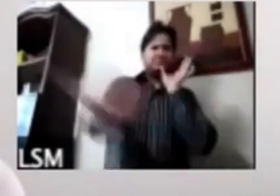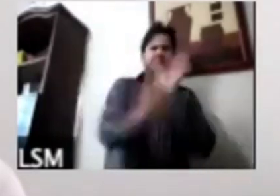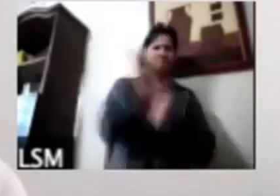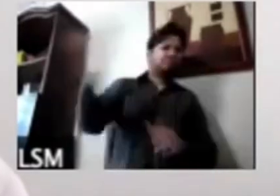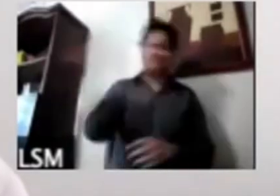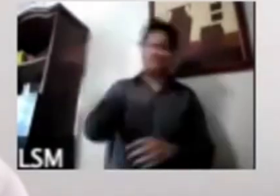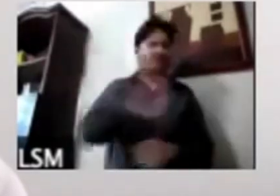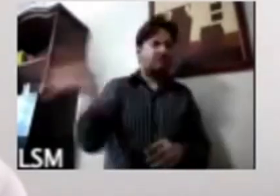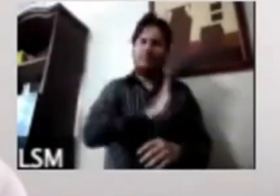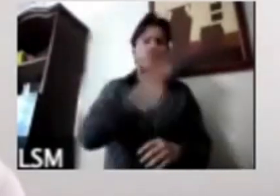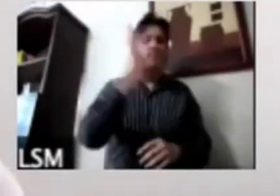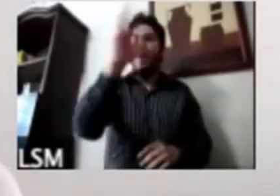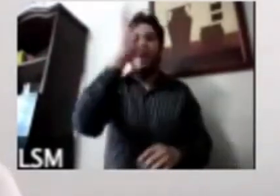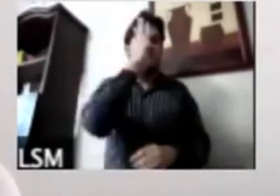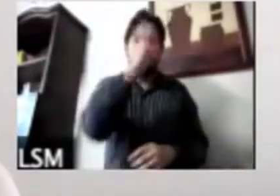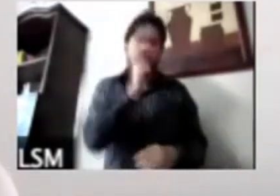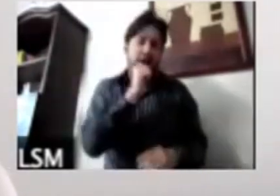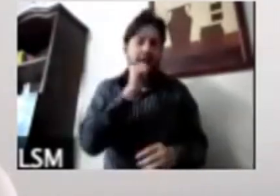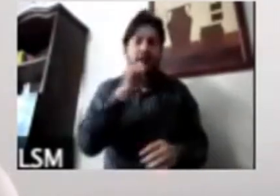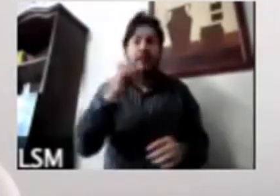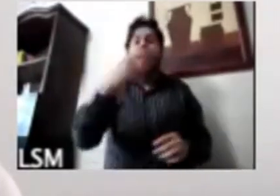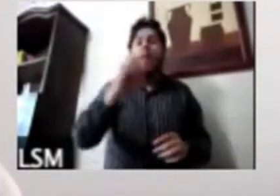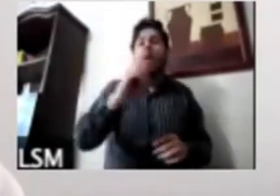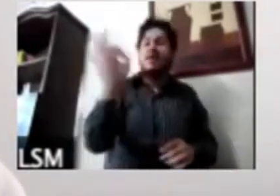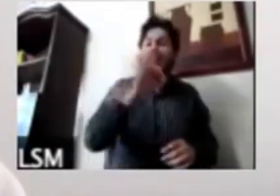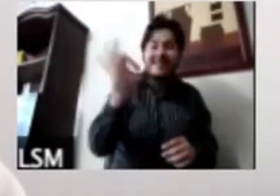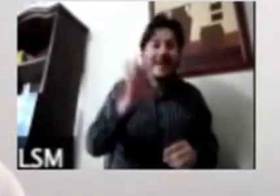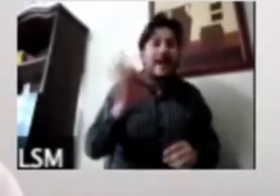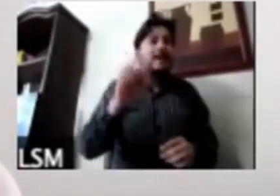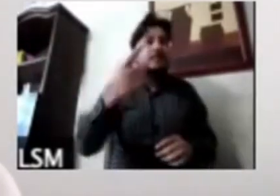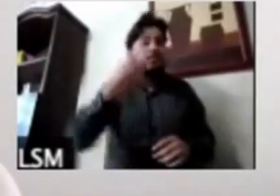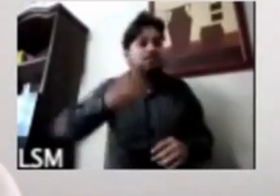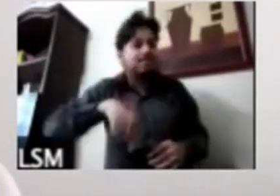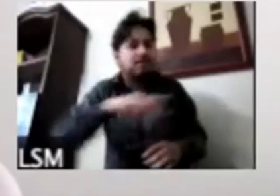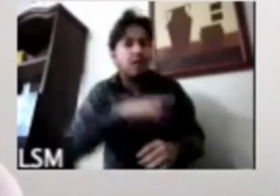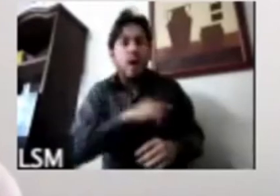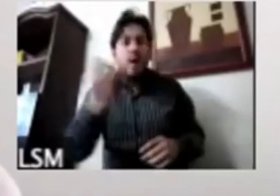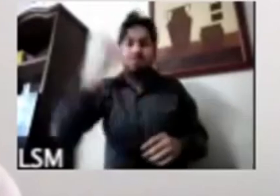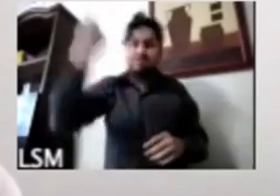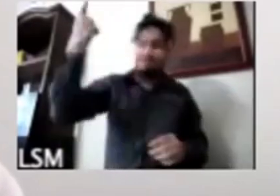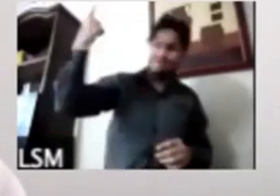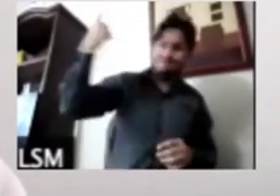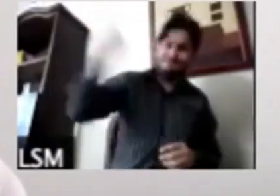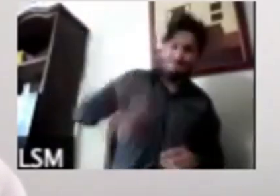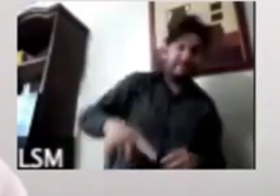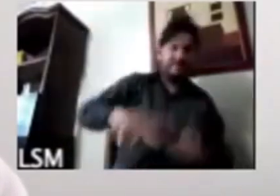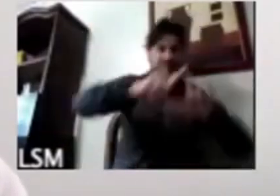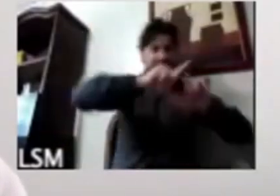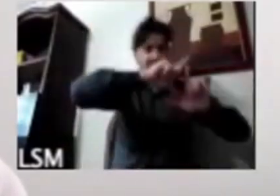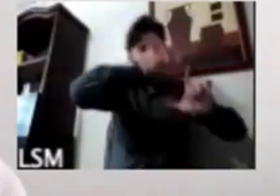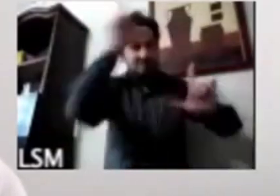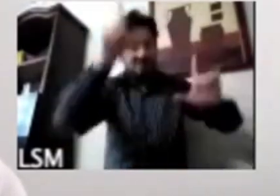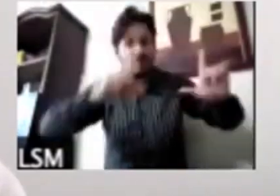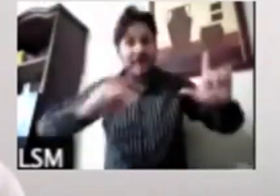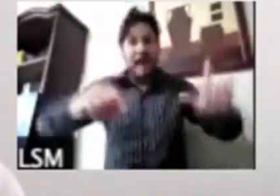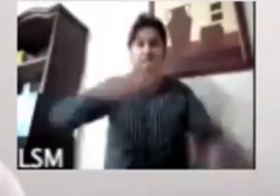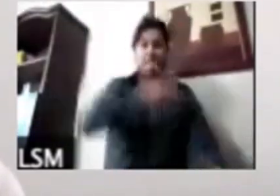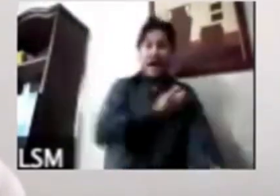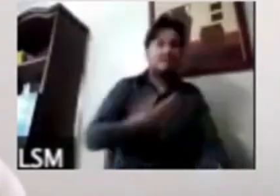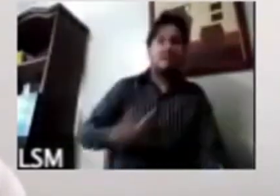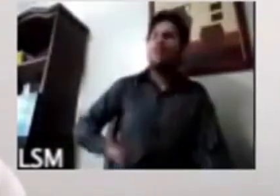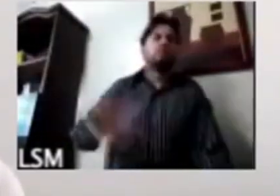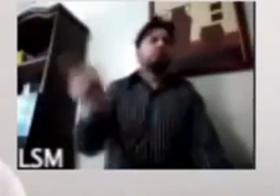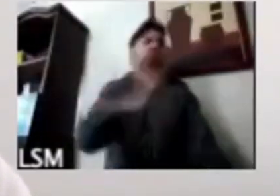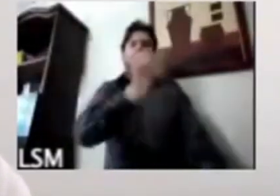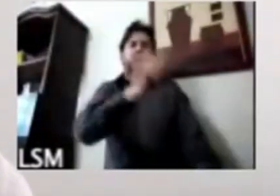como tú comentas en realidad no ha sido una medida draconiana o enérgica a nivel nacional todo ha sido manejado a nivel